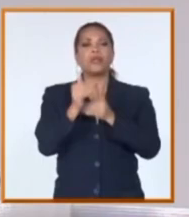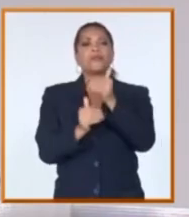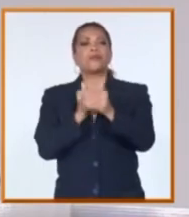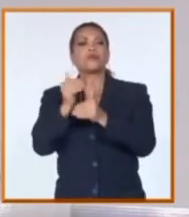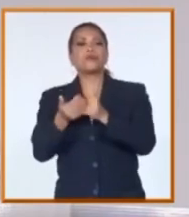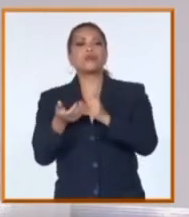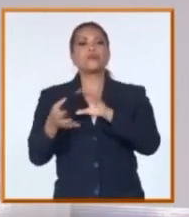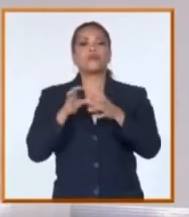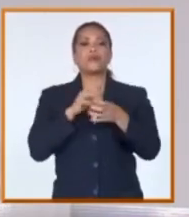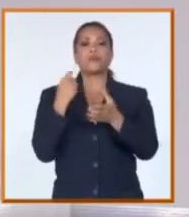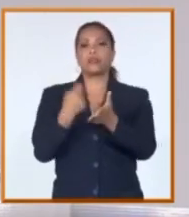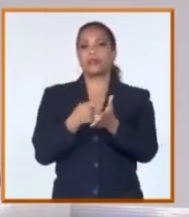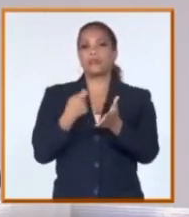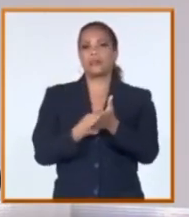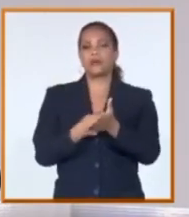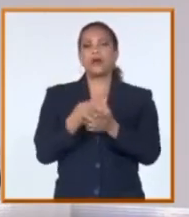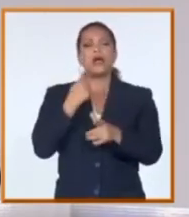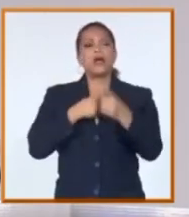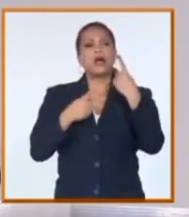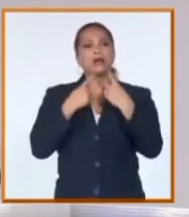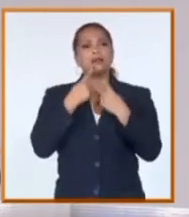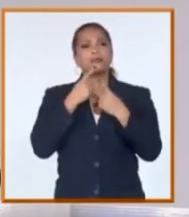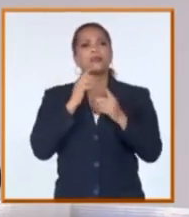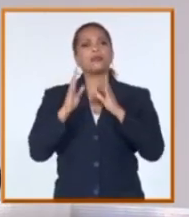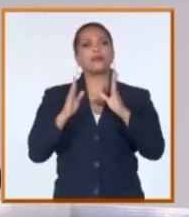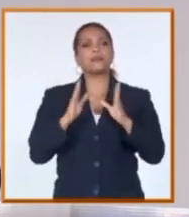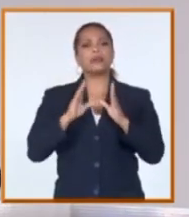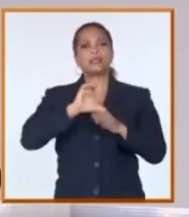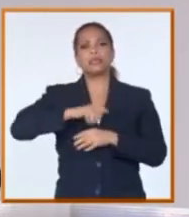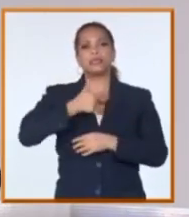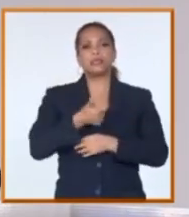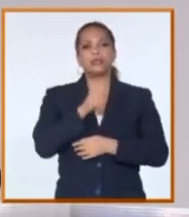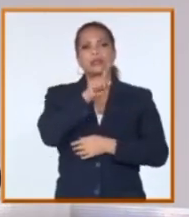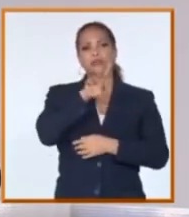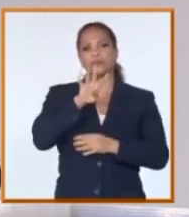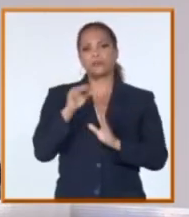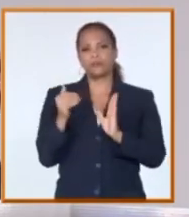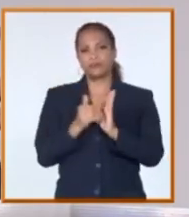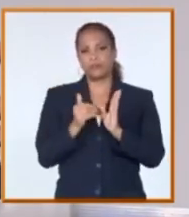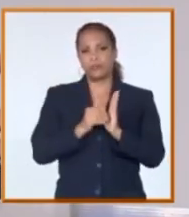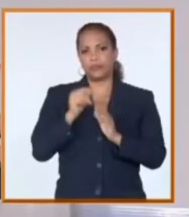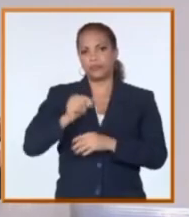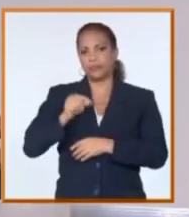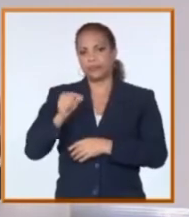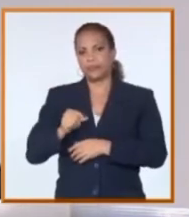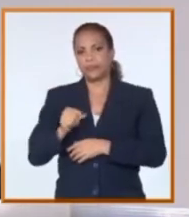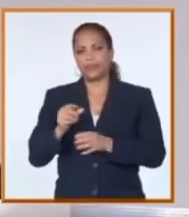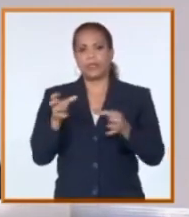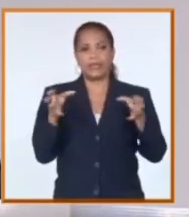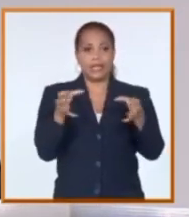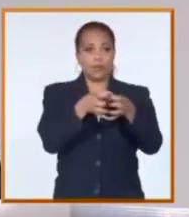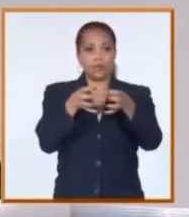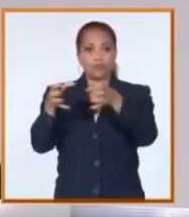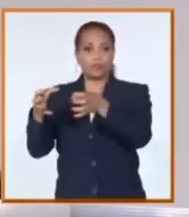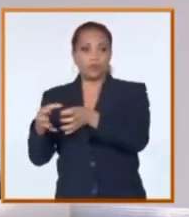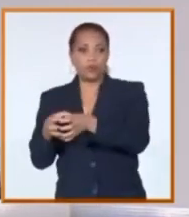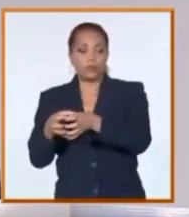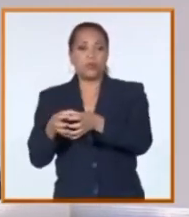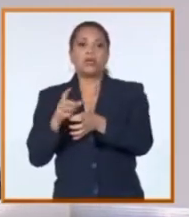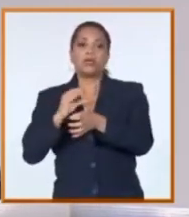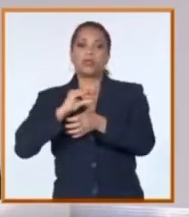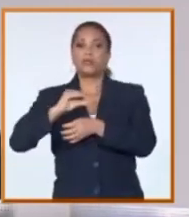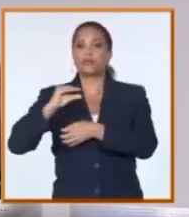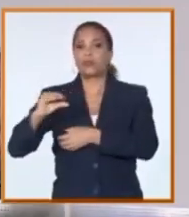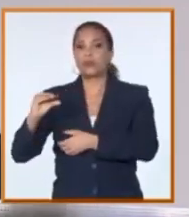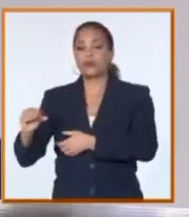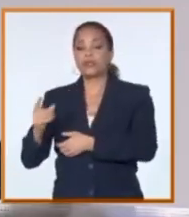bancarización. Existe una masa importante de artistas, alrededor de 14.000, entre los artistas escénicos y los músicos que son subvencionados por el